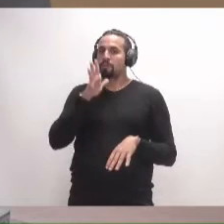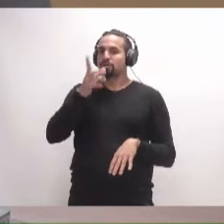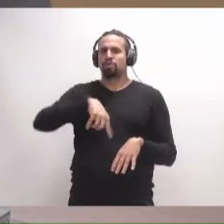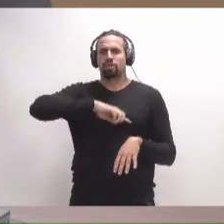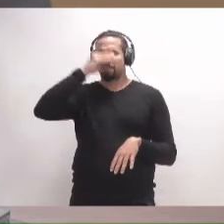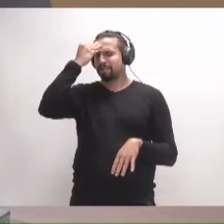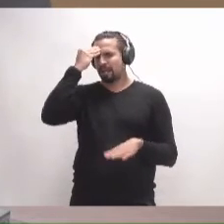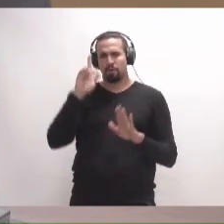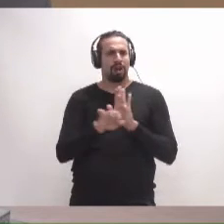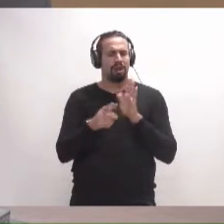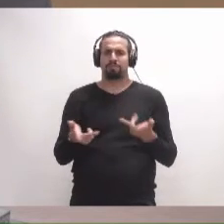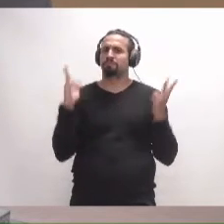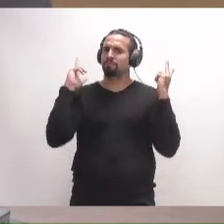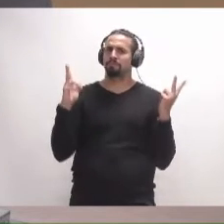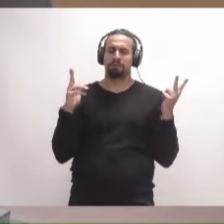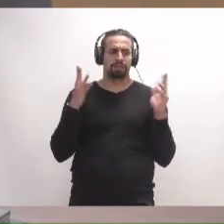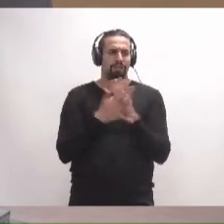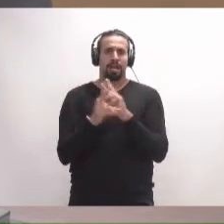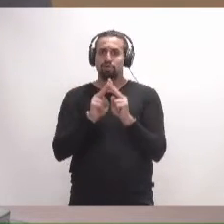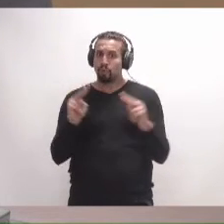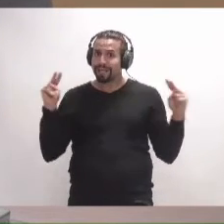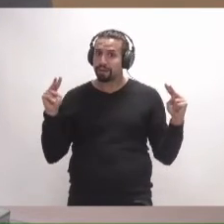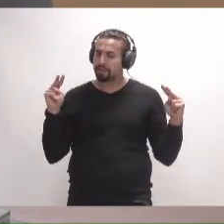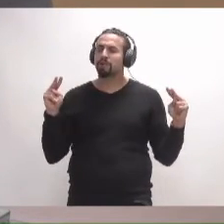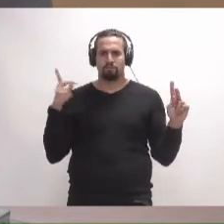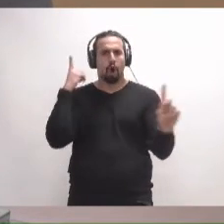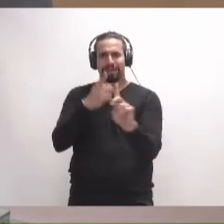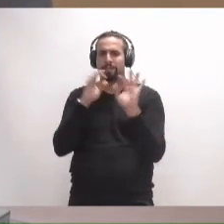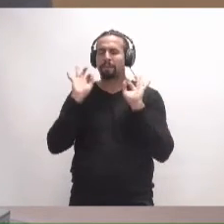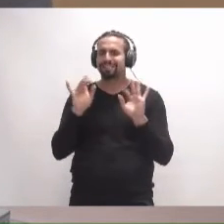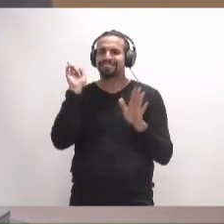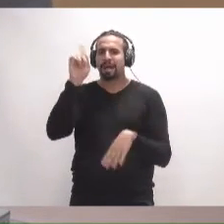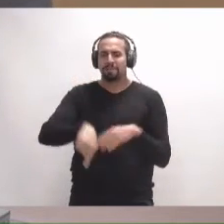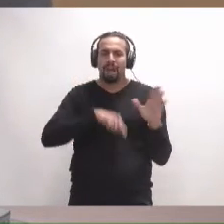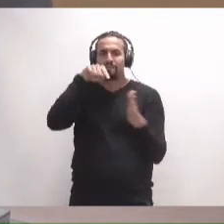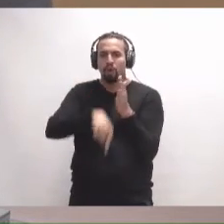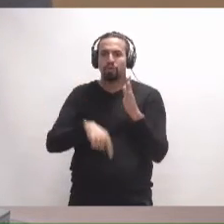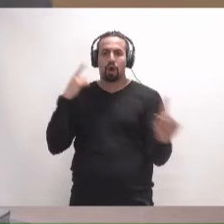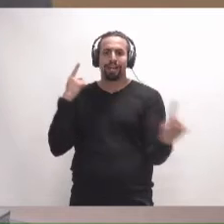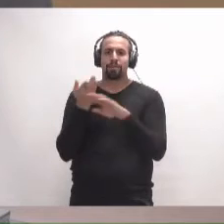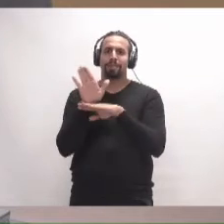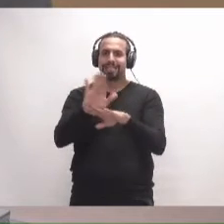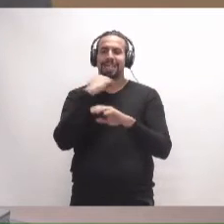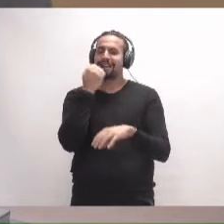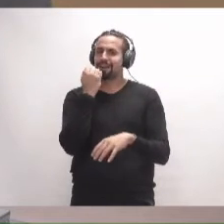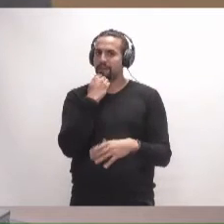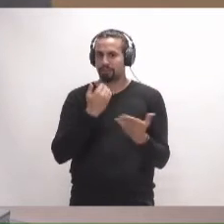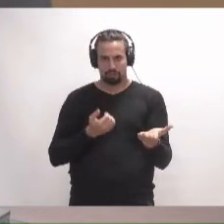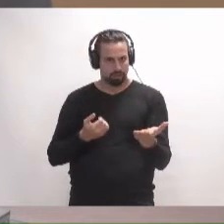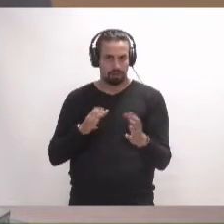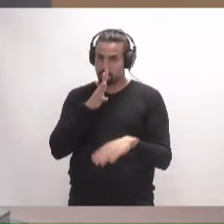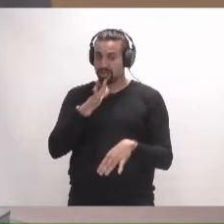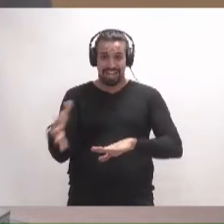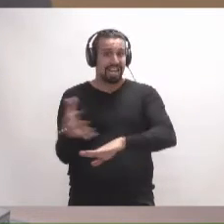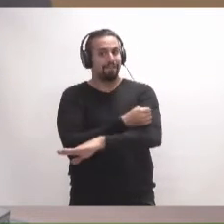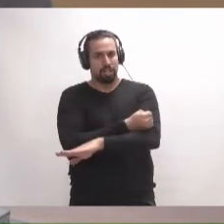está suficientemente legitimado, no solo subjetivamente, sino objetivamente, en el fondo, para presentar esta reclamación. Dado que es